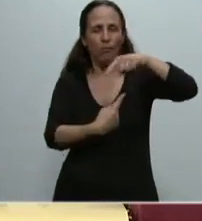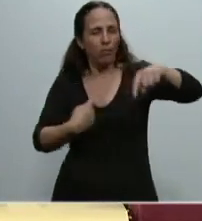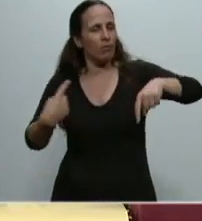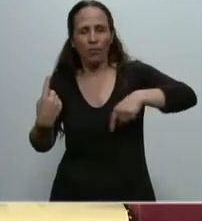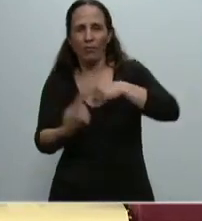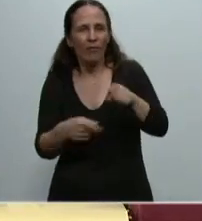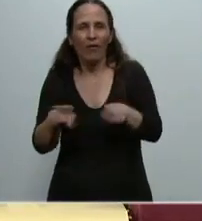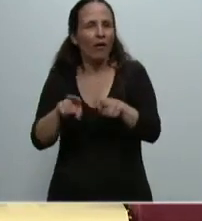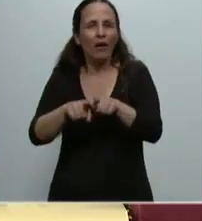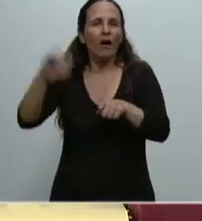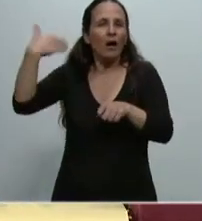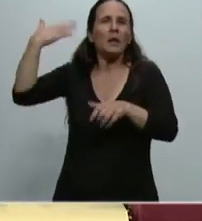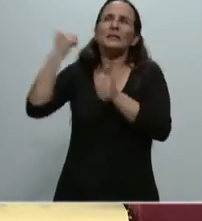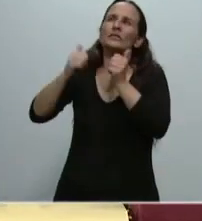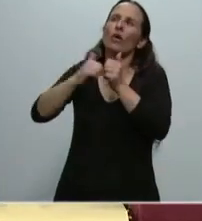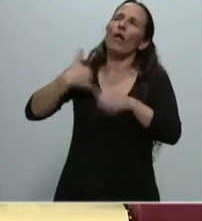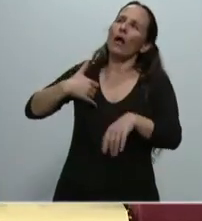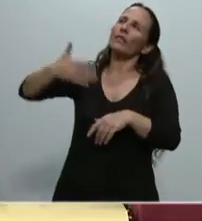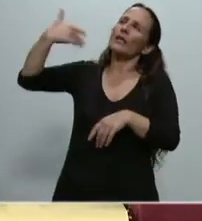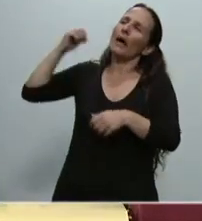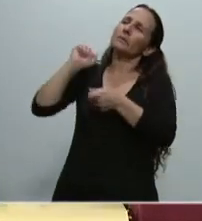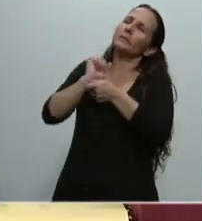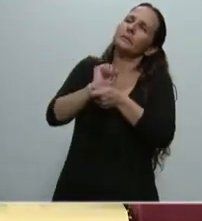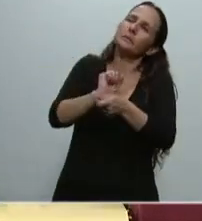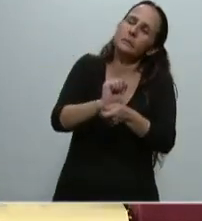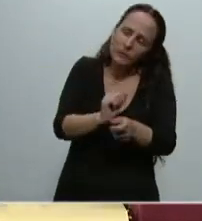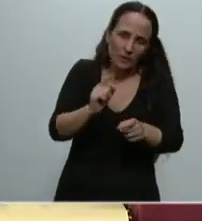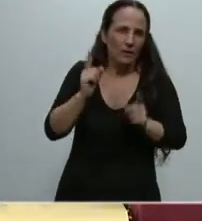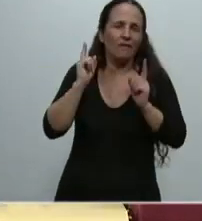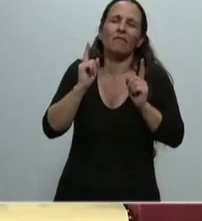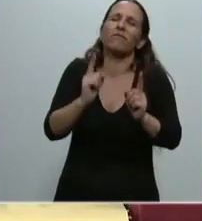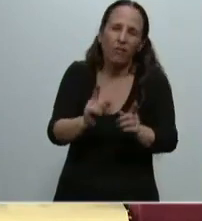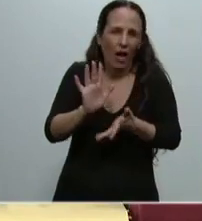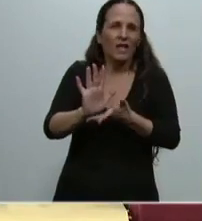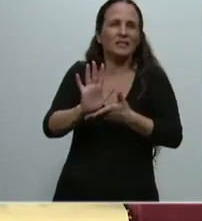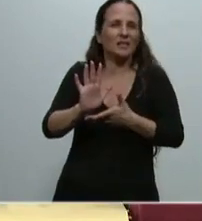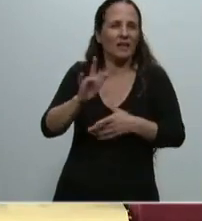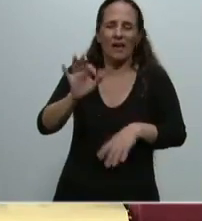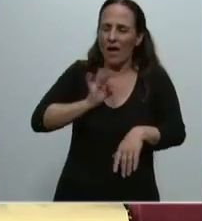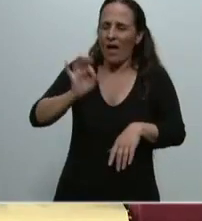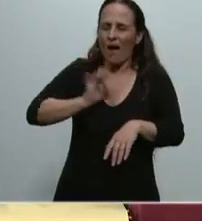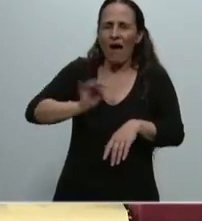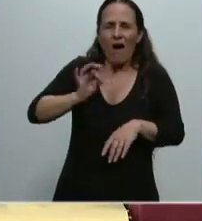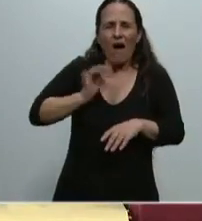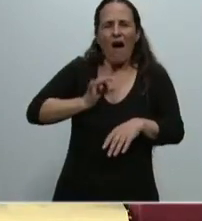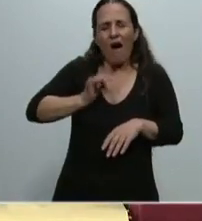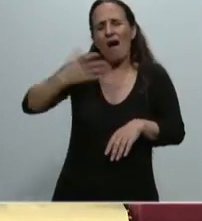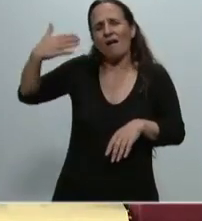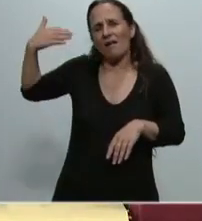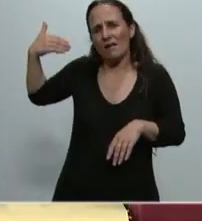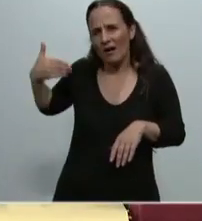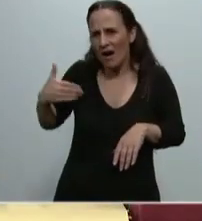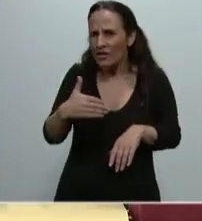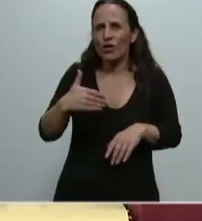sujetados durante tanto tiempo y que fue lo que permitió que durante décadas, generaciones y generaciones